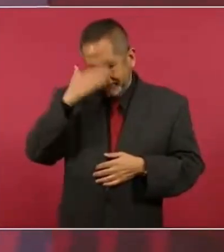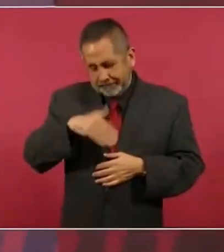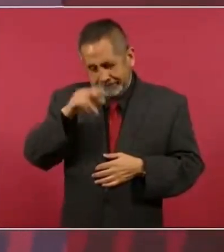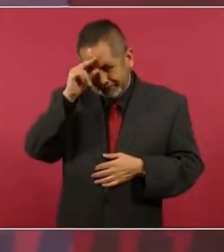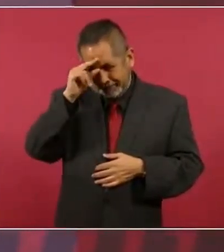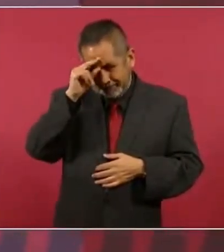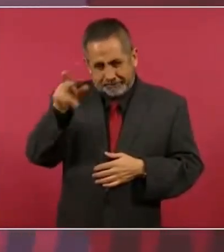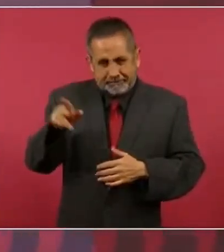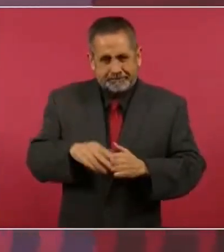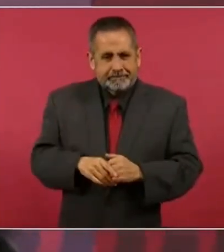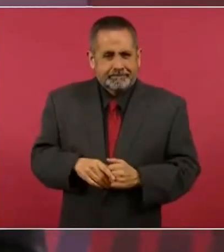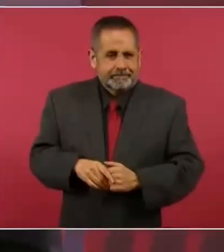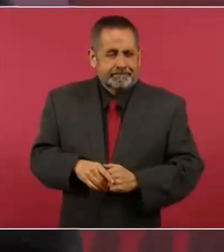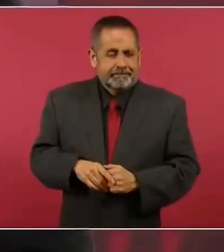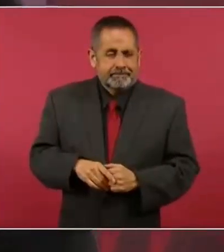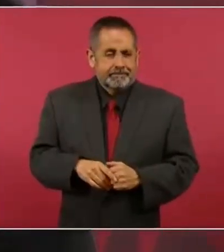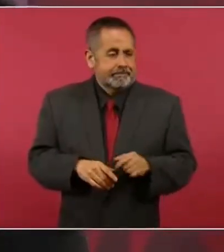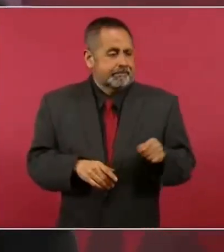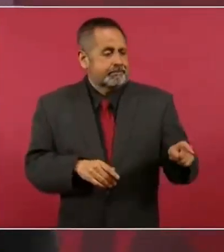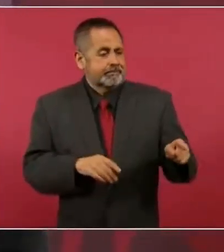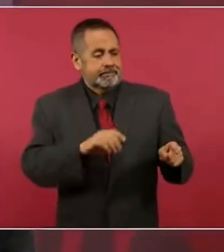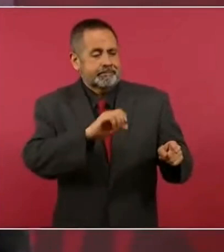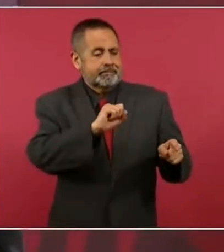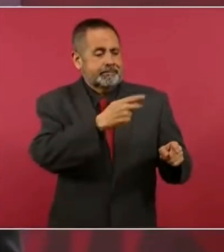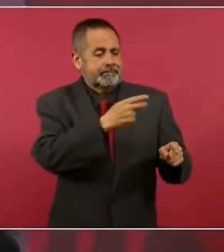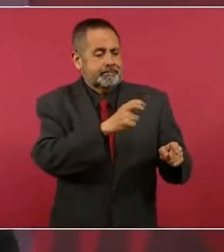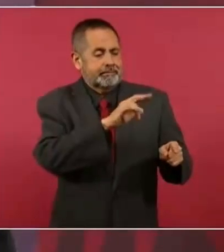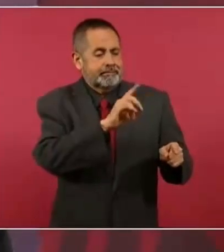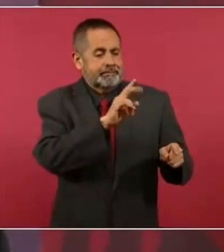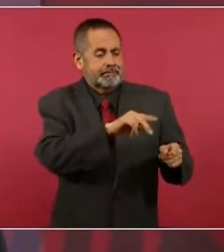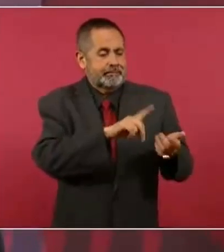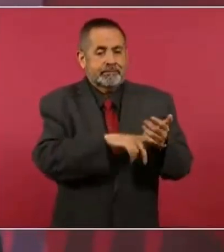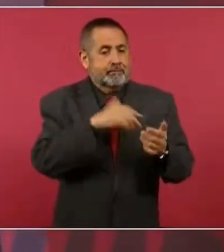aunque no le guste a Cedid, aunque yo diga eso.